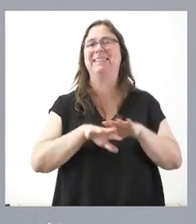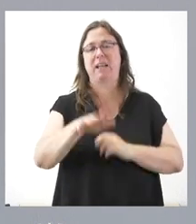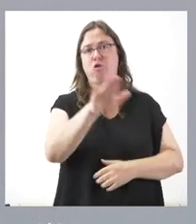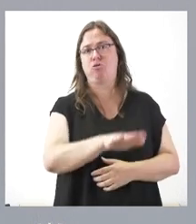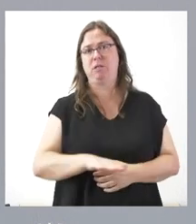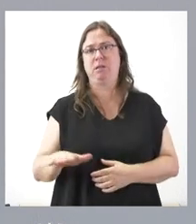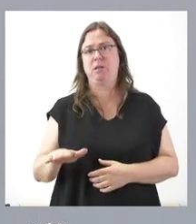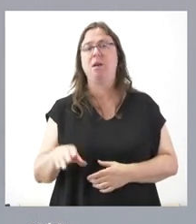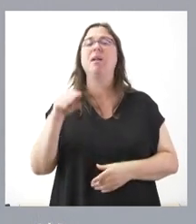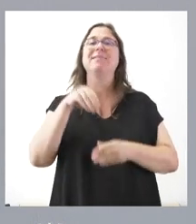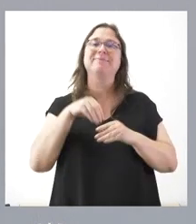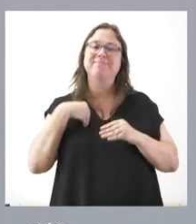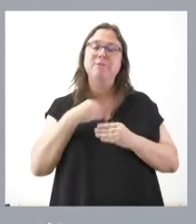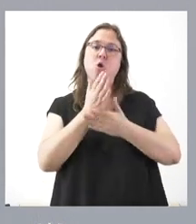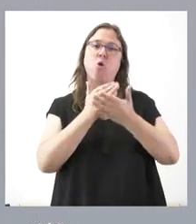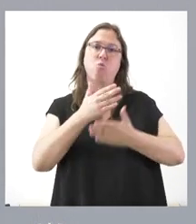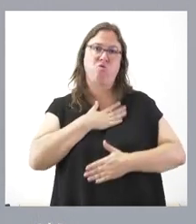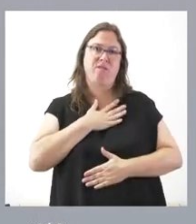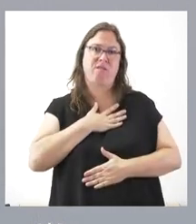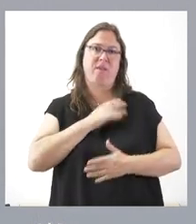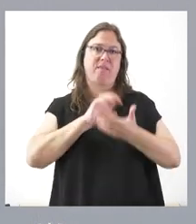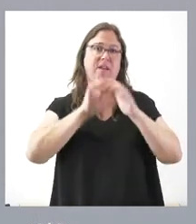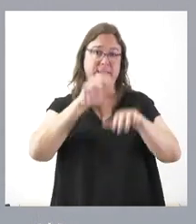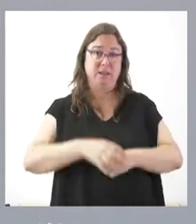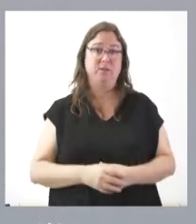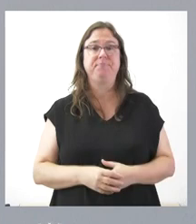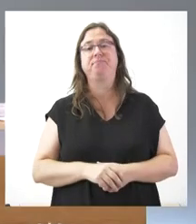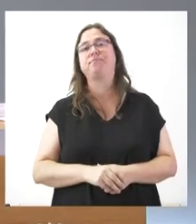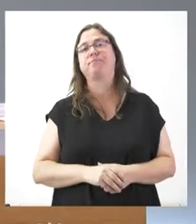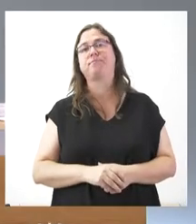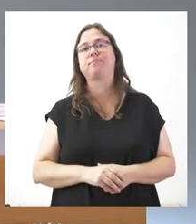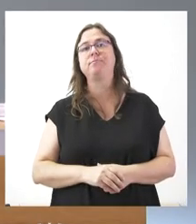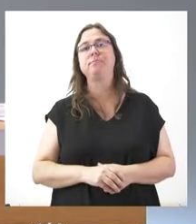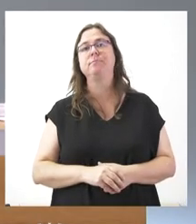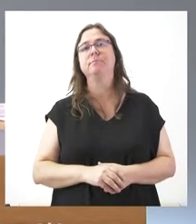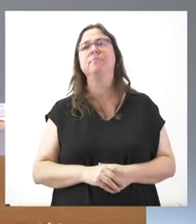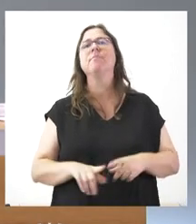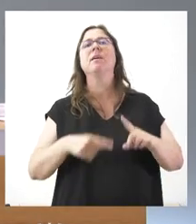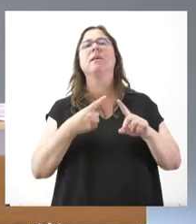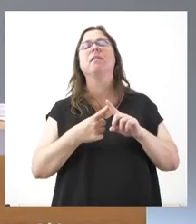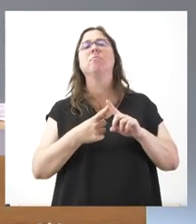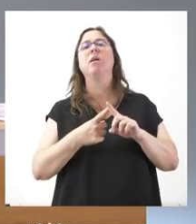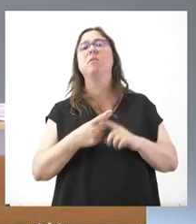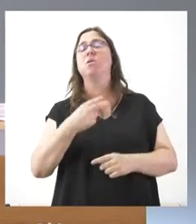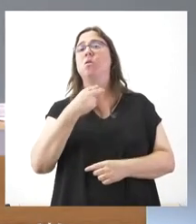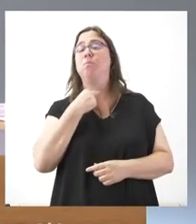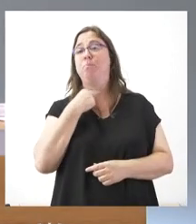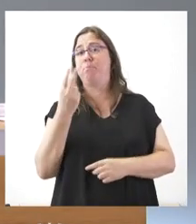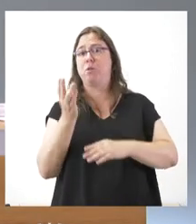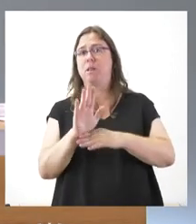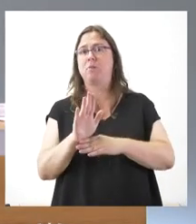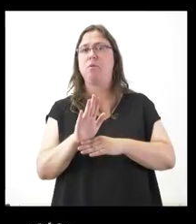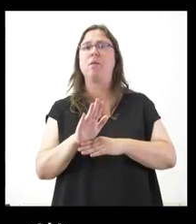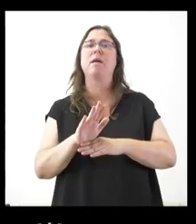de lo que es la comunidad de Castilla y León. Sí, y luego al portavoz. Tras la ruptura del pacto con Vox,